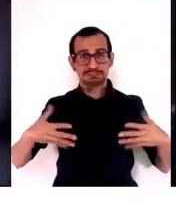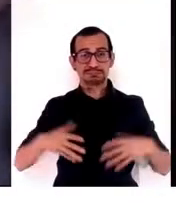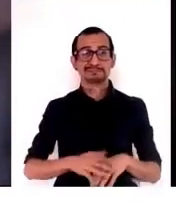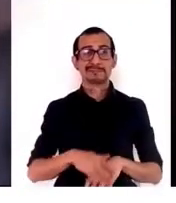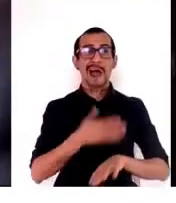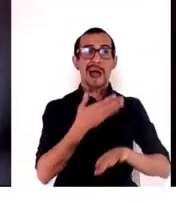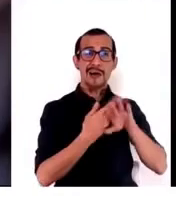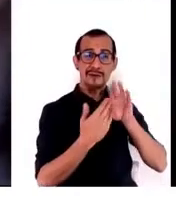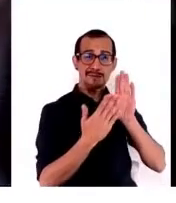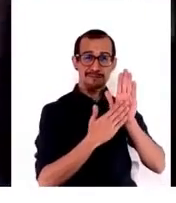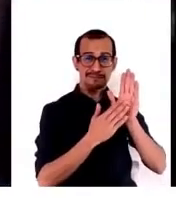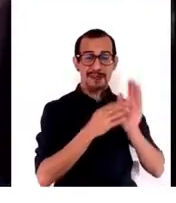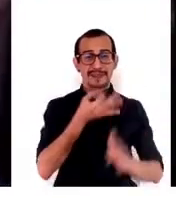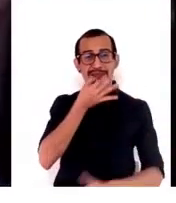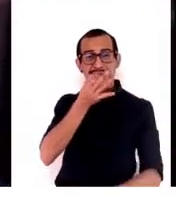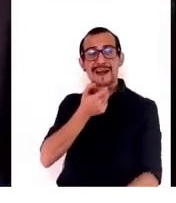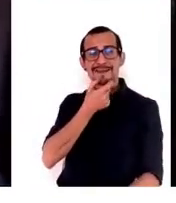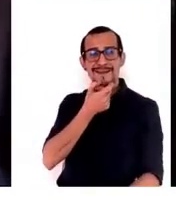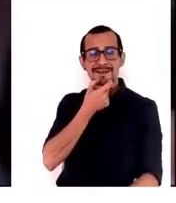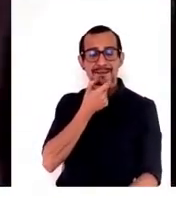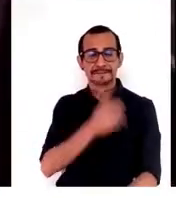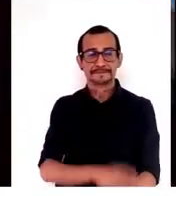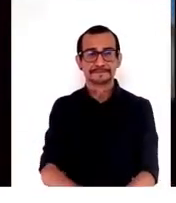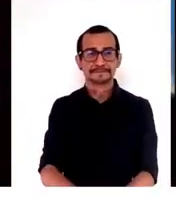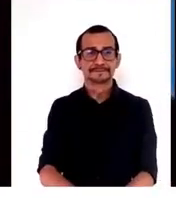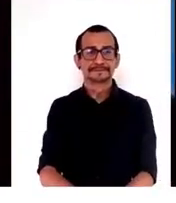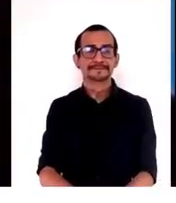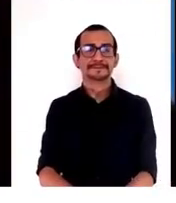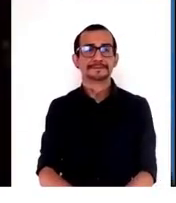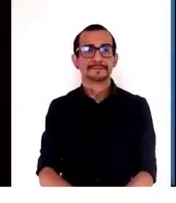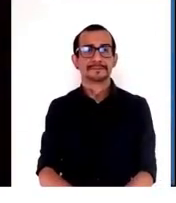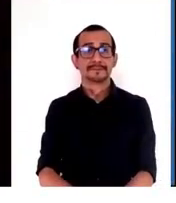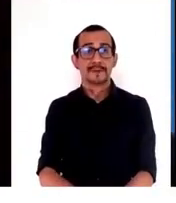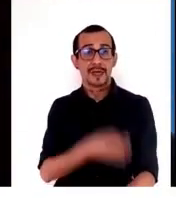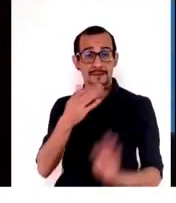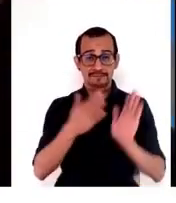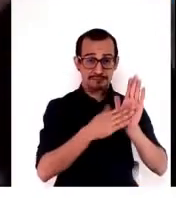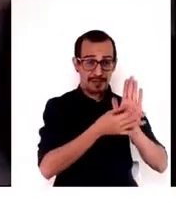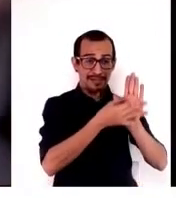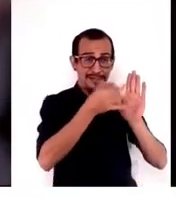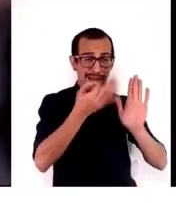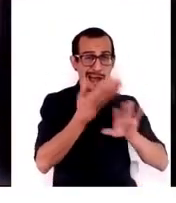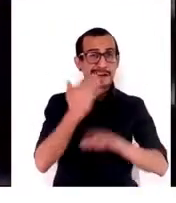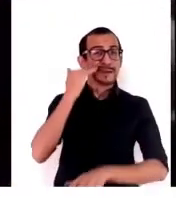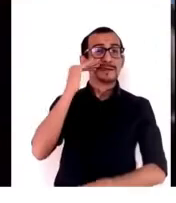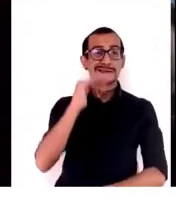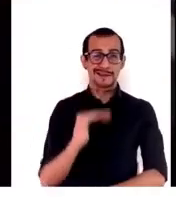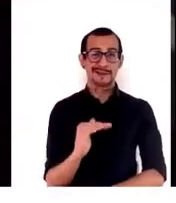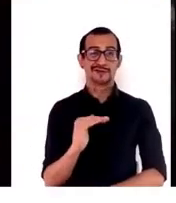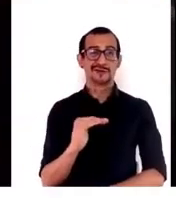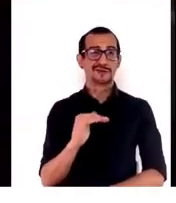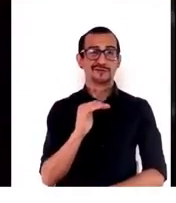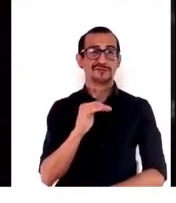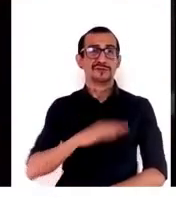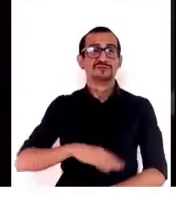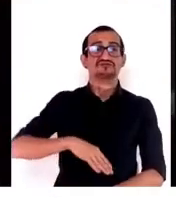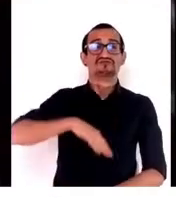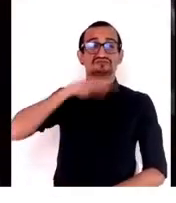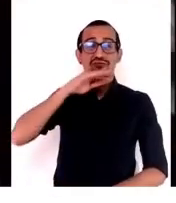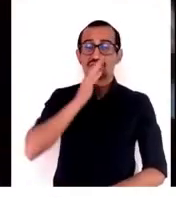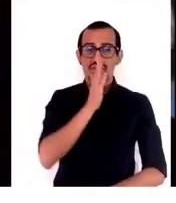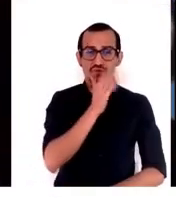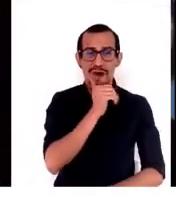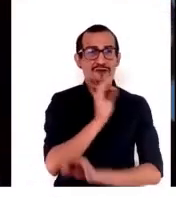burden y el triple burden de nutrición. Tenemos niños que no tienen suficiente, por lo cual nunca